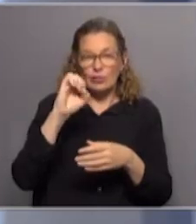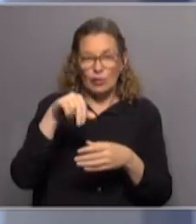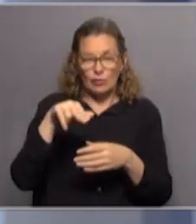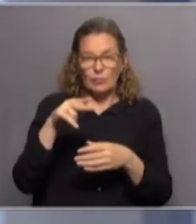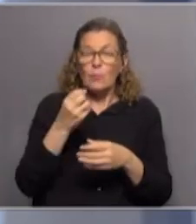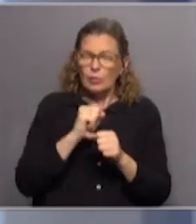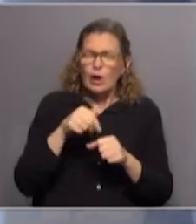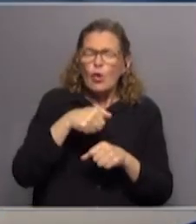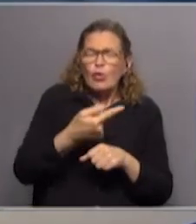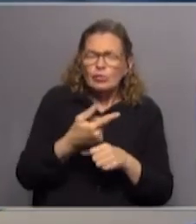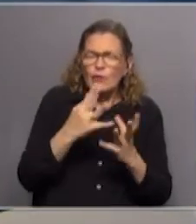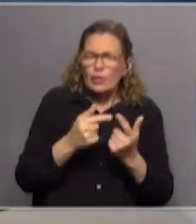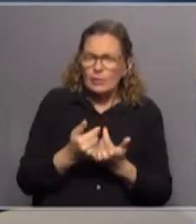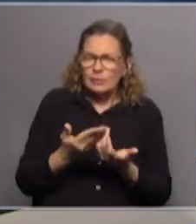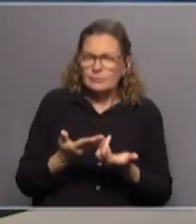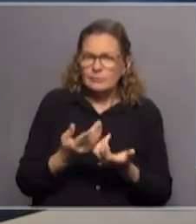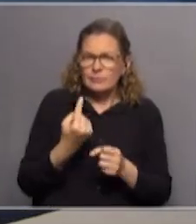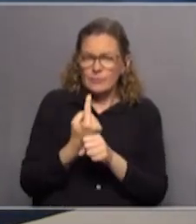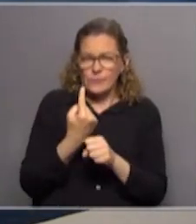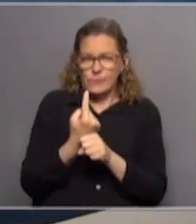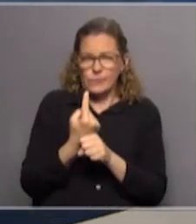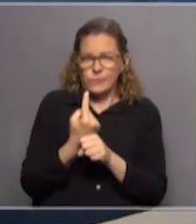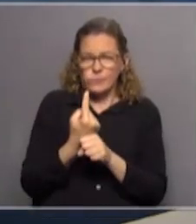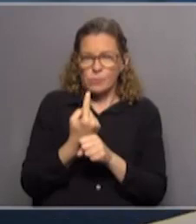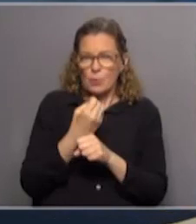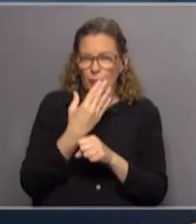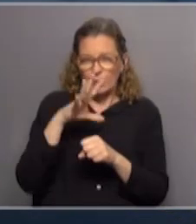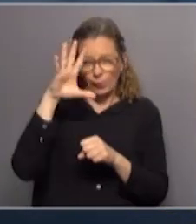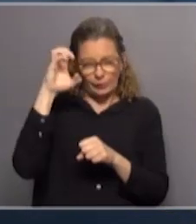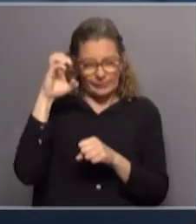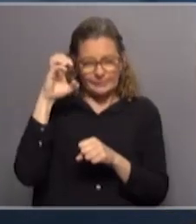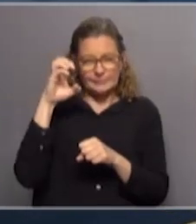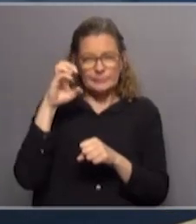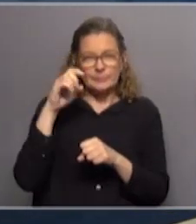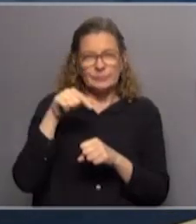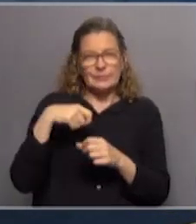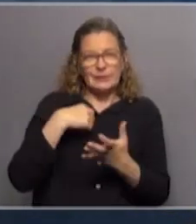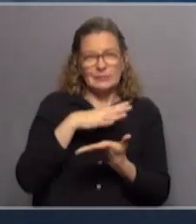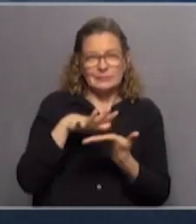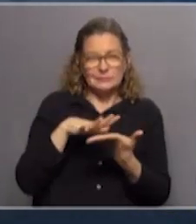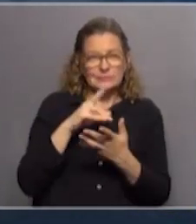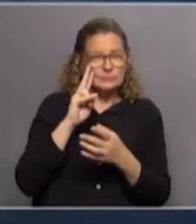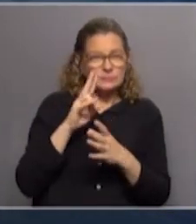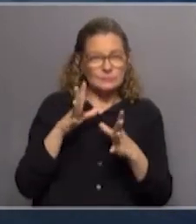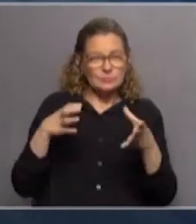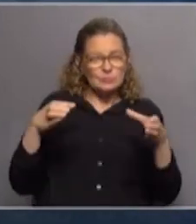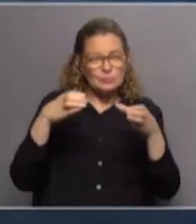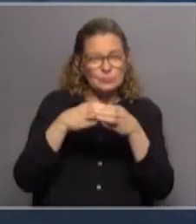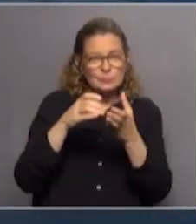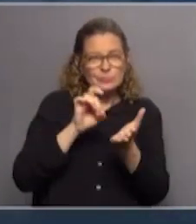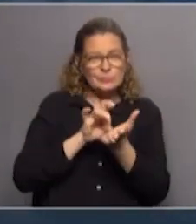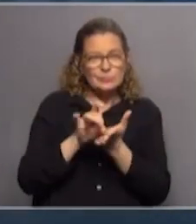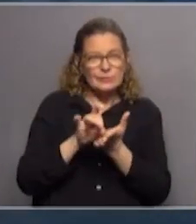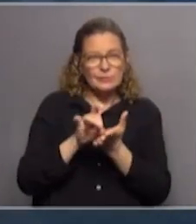explorado otro camino? Bueno, bien. Bueno, primero, es bueno recordar que esta situación, si uno mira el conjunto, el sistema,